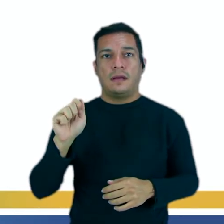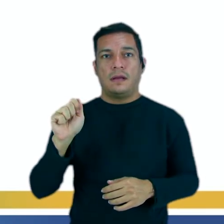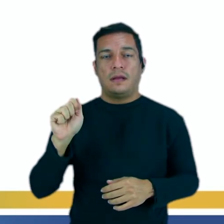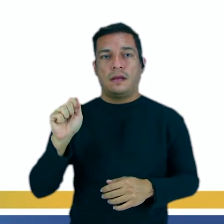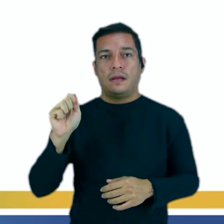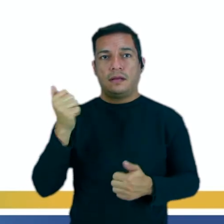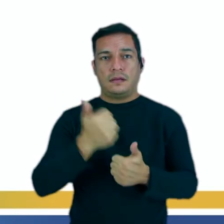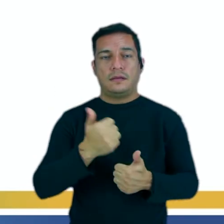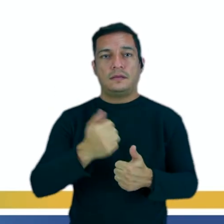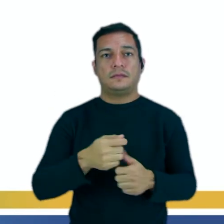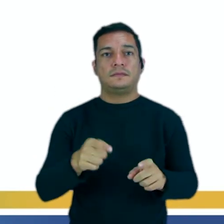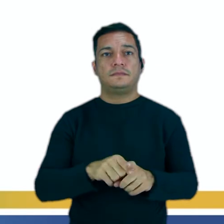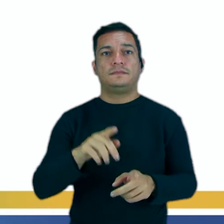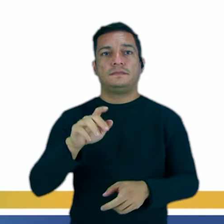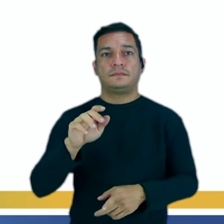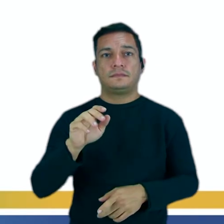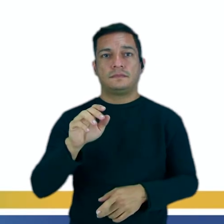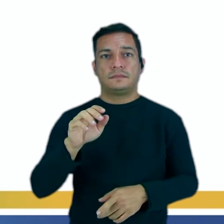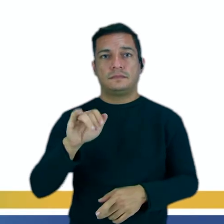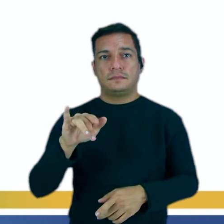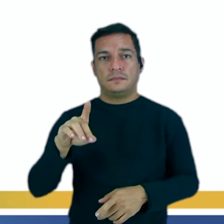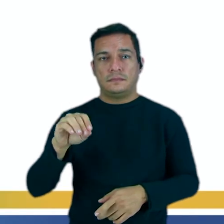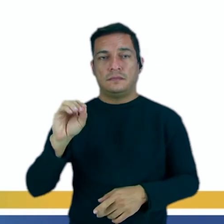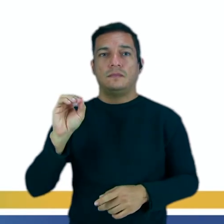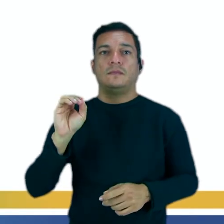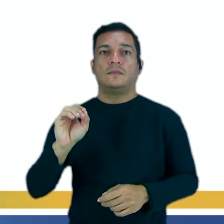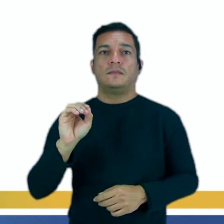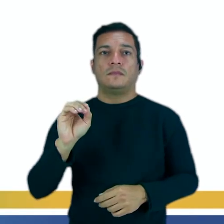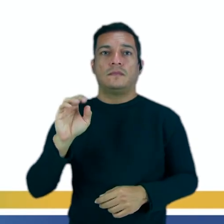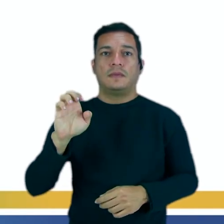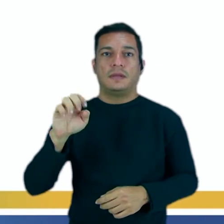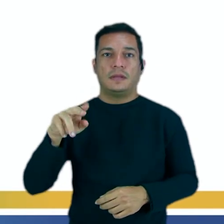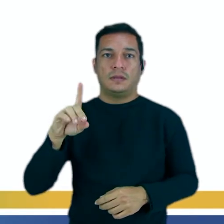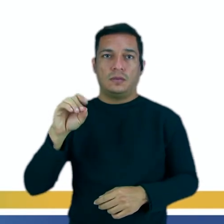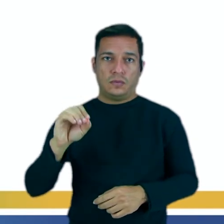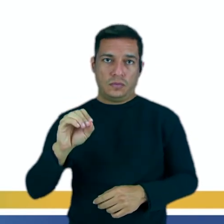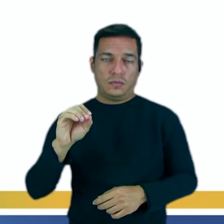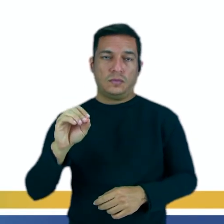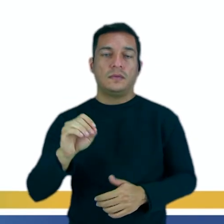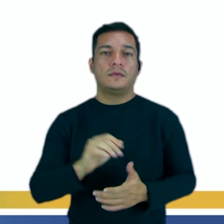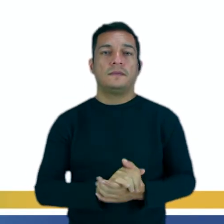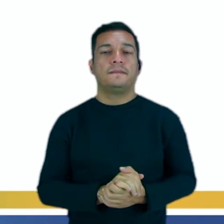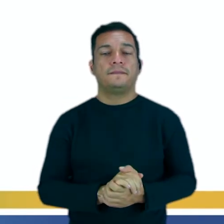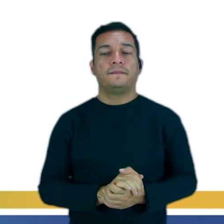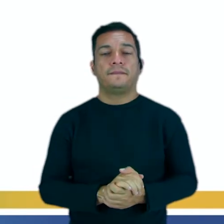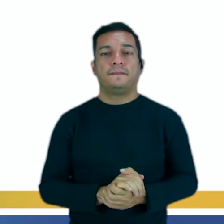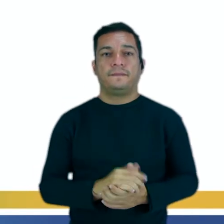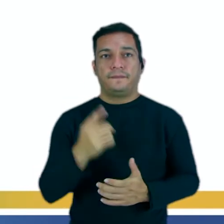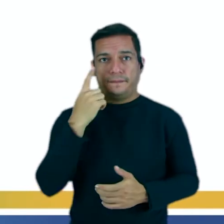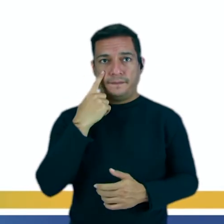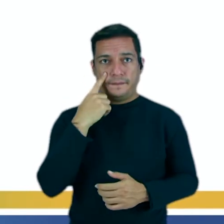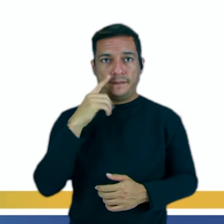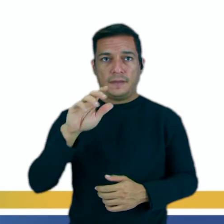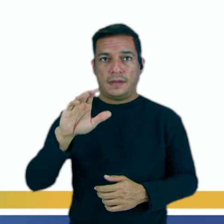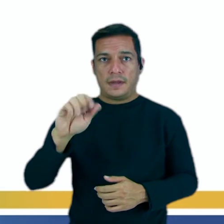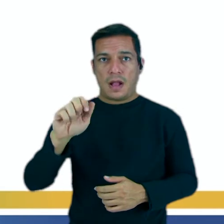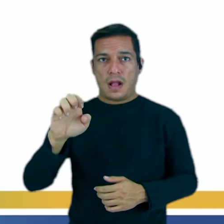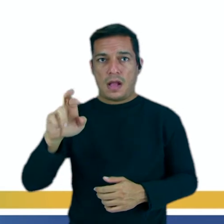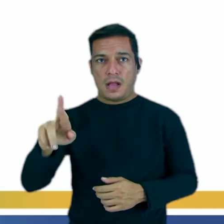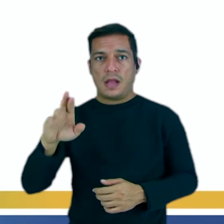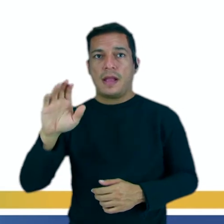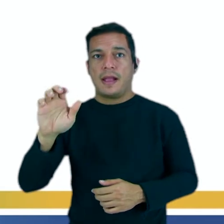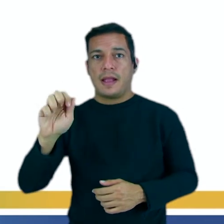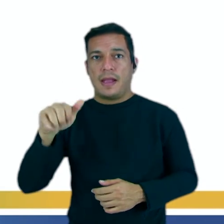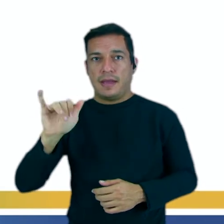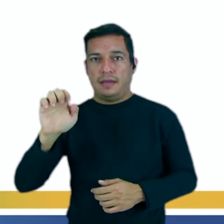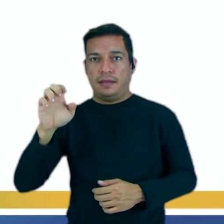sustituye este yendo con I por yendo, con la Y, ¿sí? Como caso, caer, yo digo